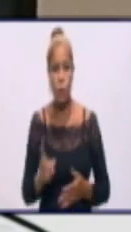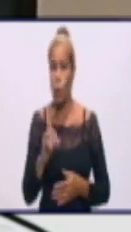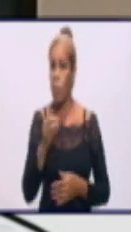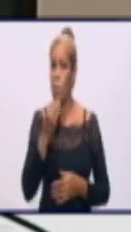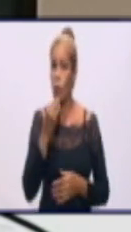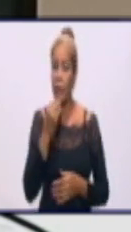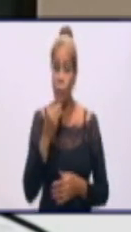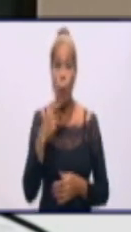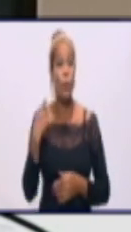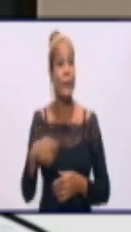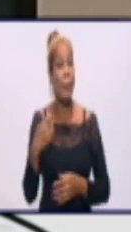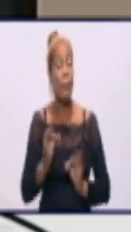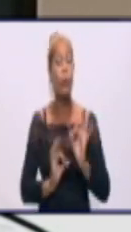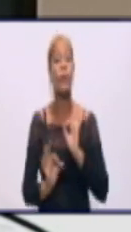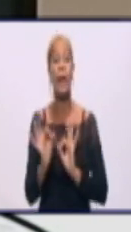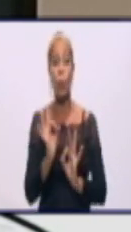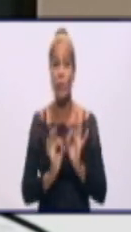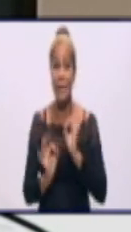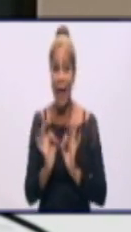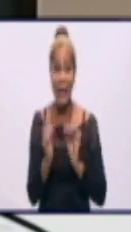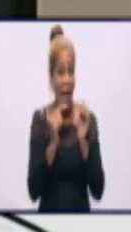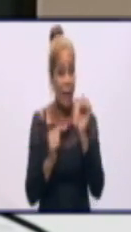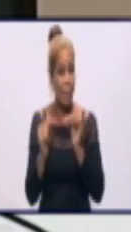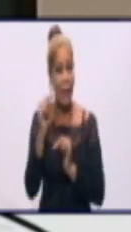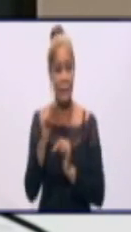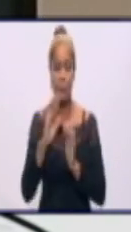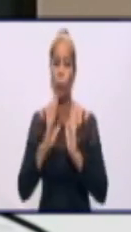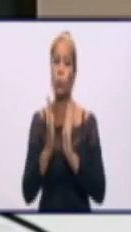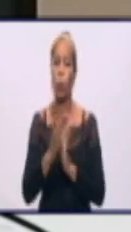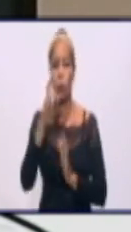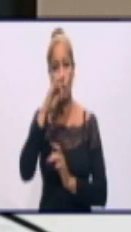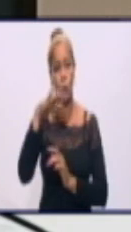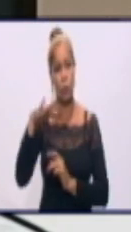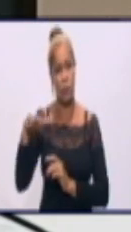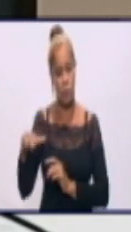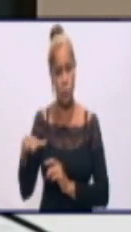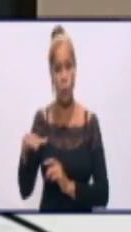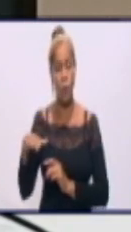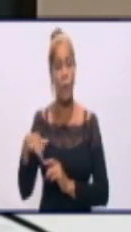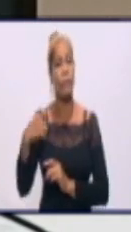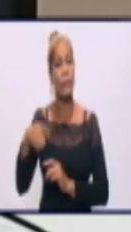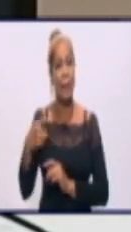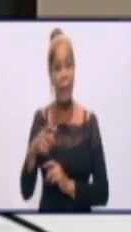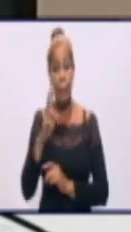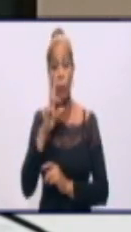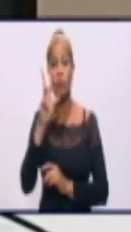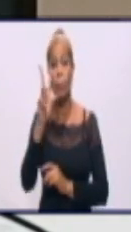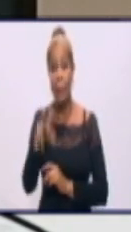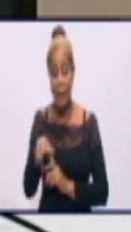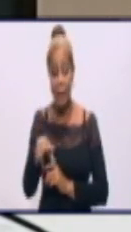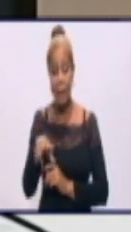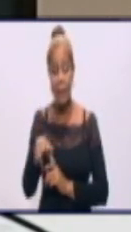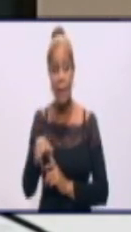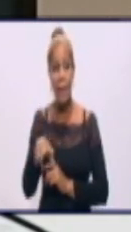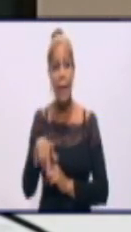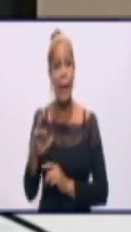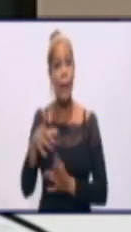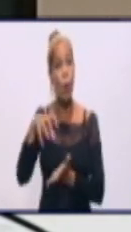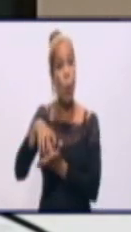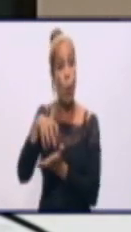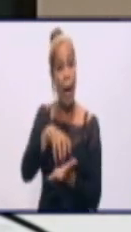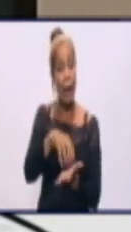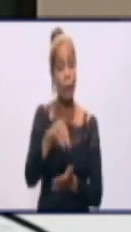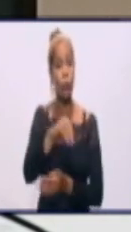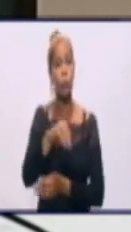de proteger al máximo a nuestros niños. Tenemos que blindar el entorno de ese niño, blindarlo, el